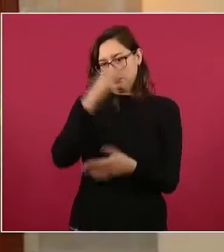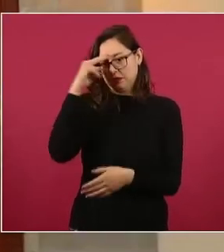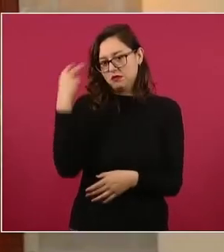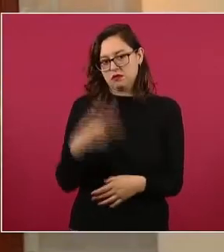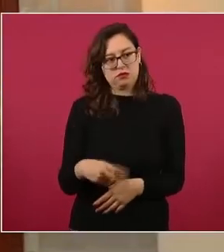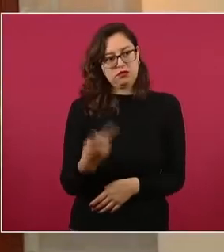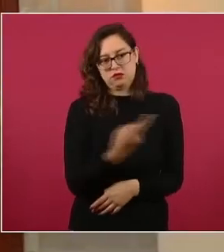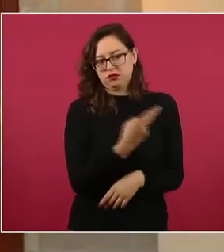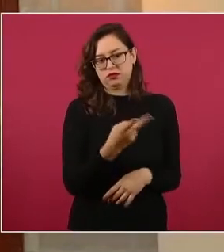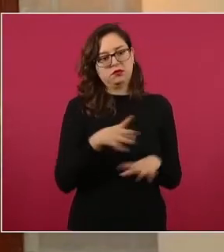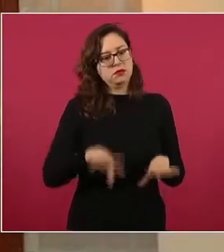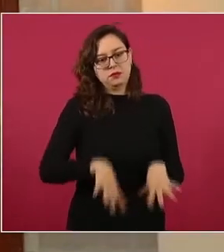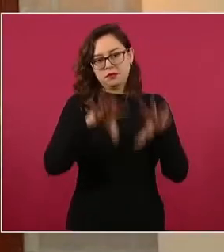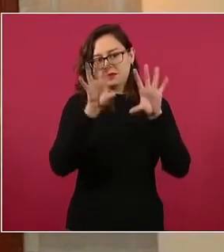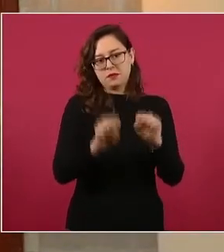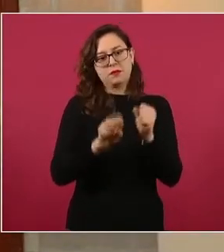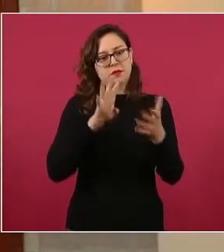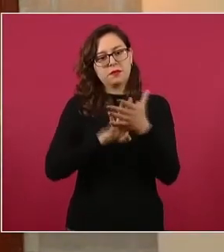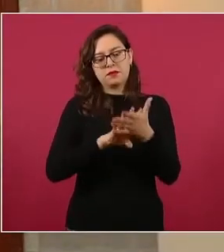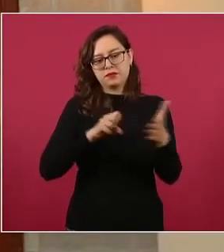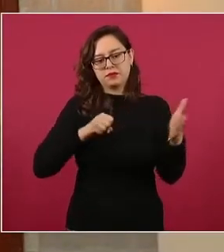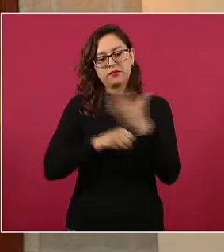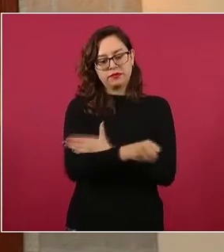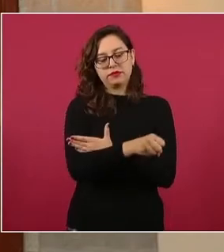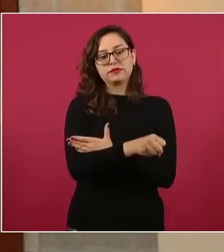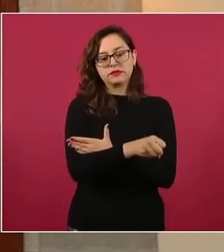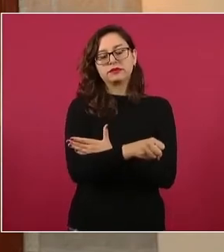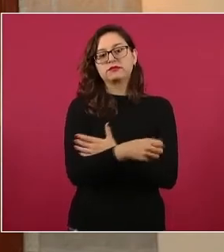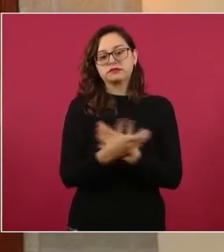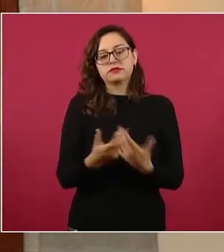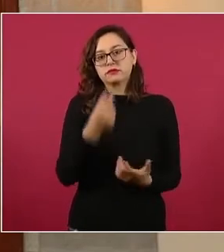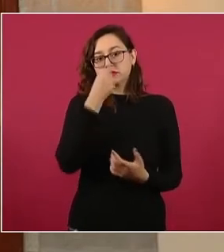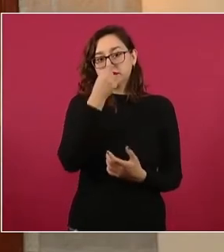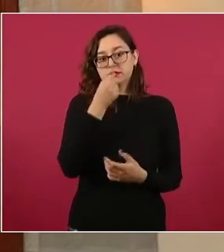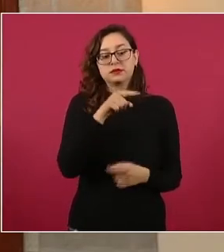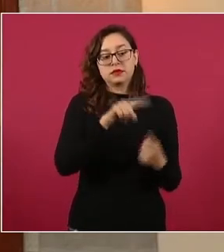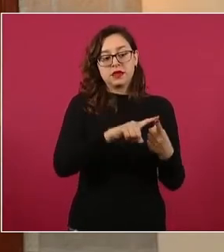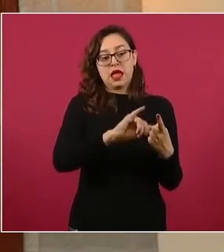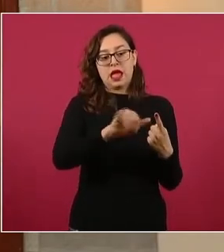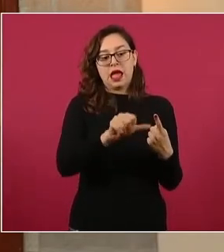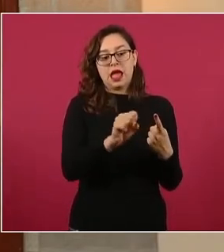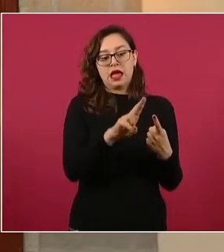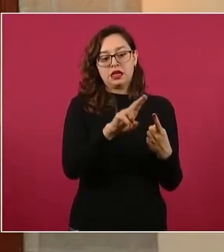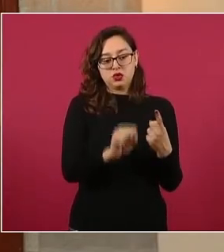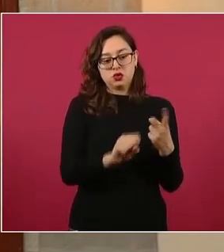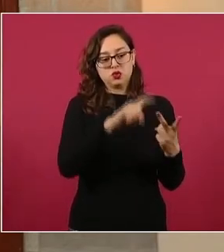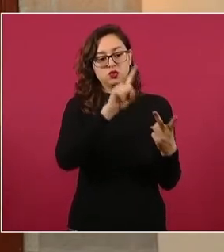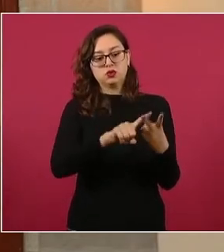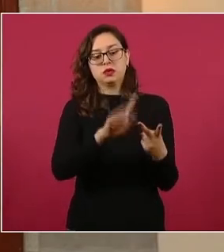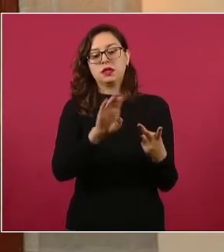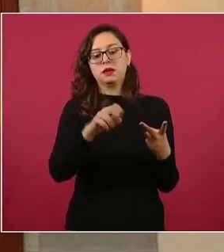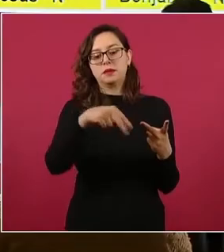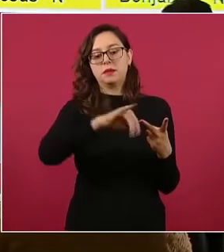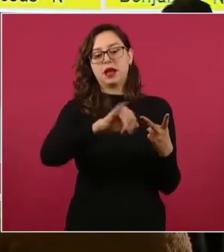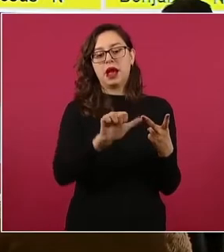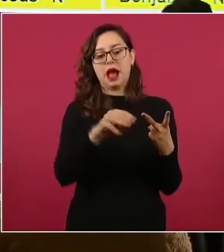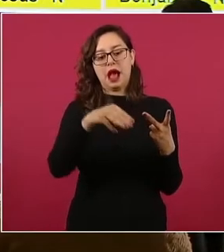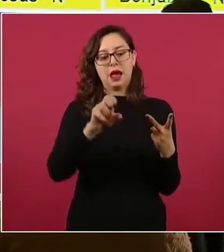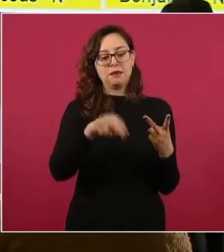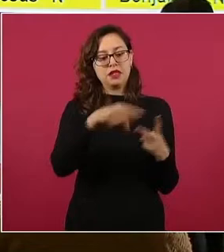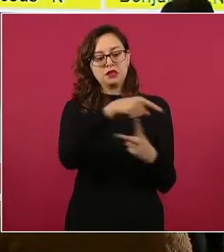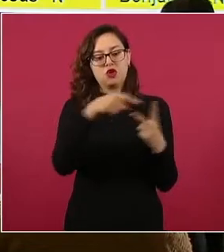Ernestina Godoy, quienes lograron en flagrancia detener a Jesús N. y a Benjamín N. por el delito de